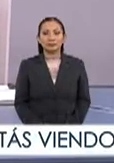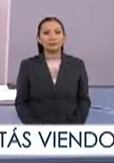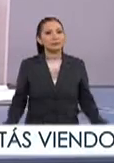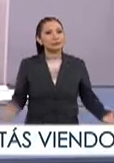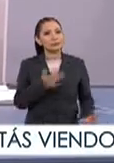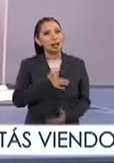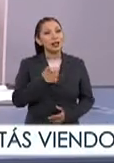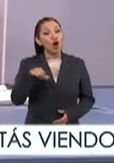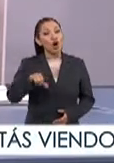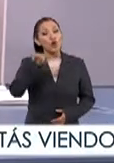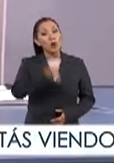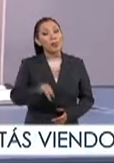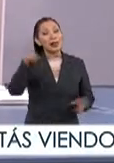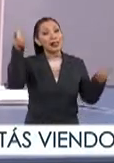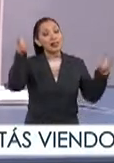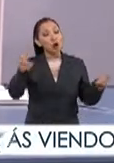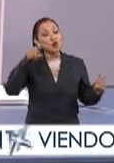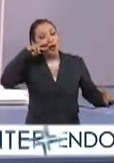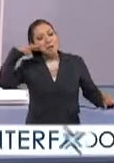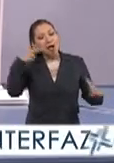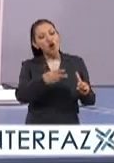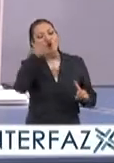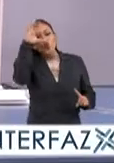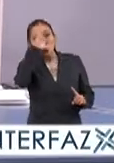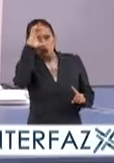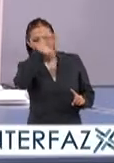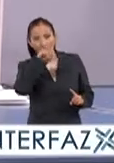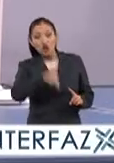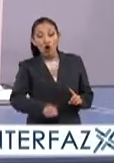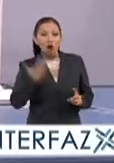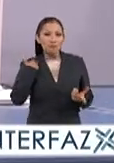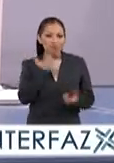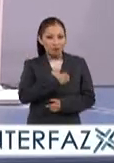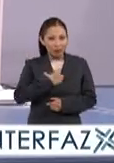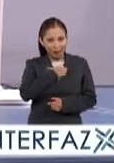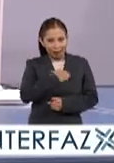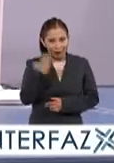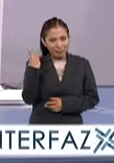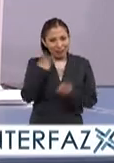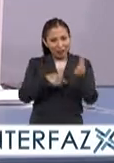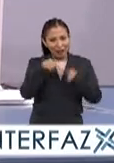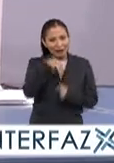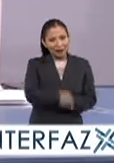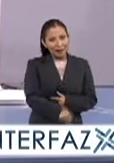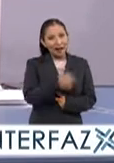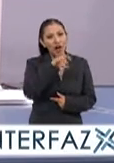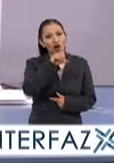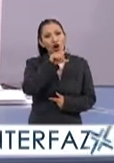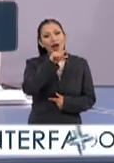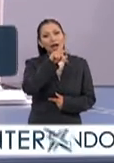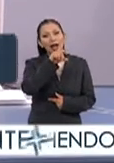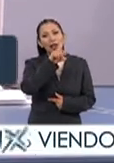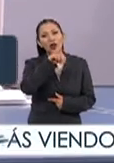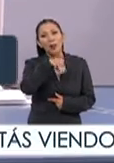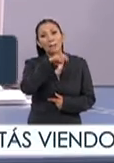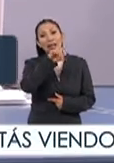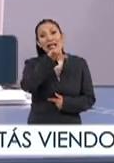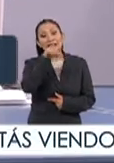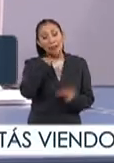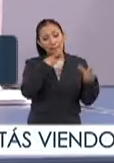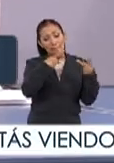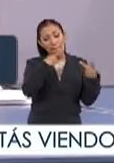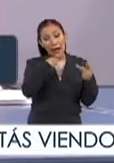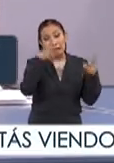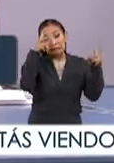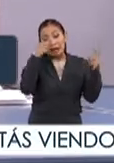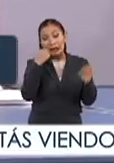Y bueno, hoy también es jueves de nuestra sección Una mirada a la cultura y hoy estamos muy contentos de que nos acompañe en el estudio Olivia Domínguez ella es curadora de